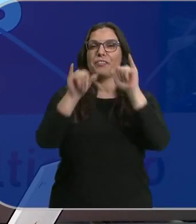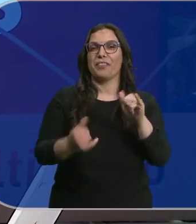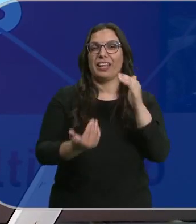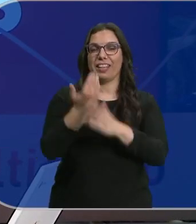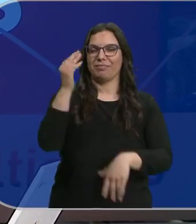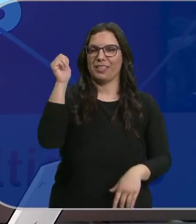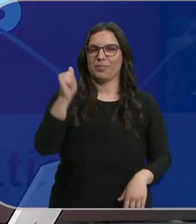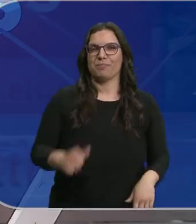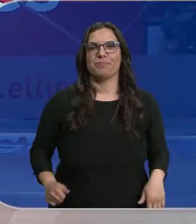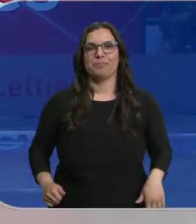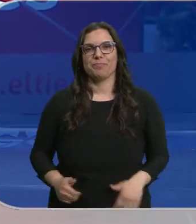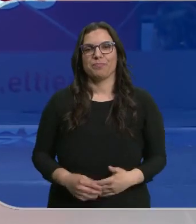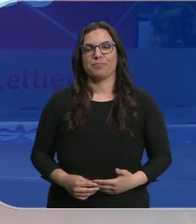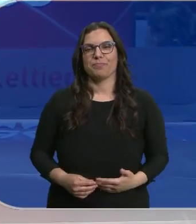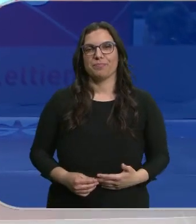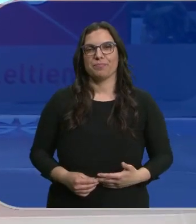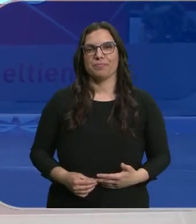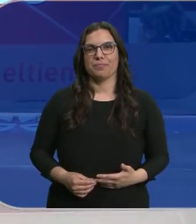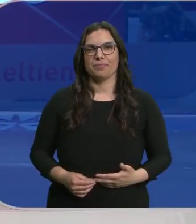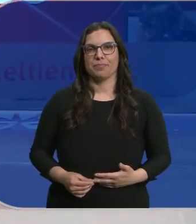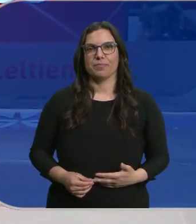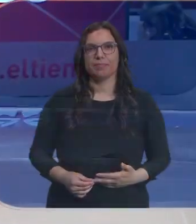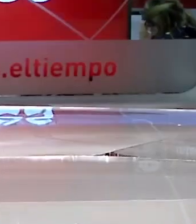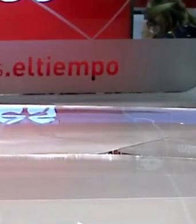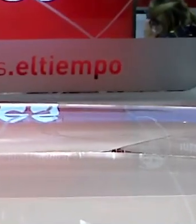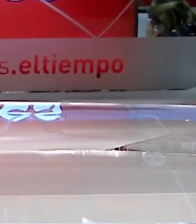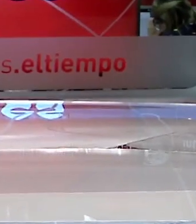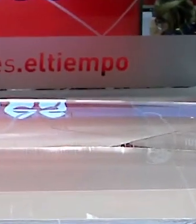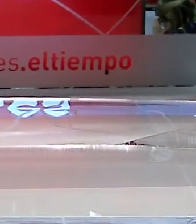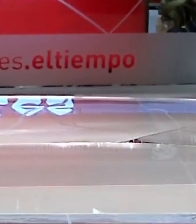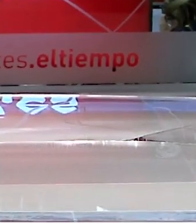jornada. Adiós. Gracias. Gracias. Gracias.